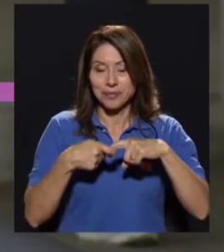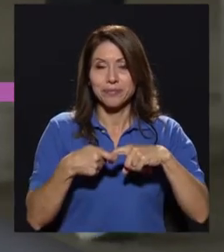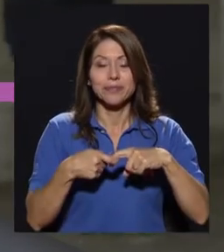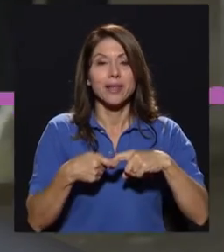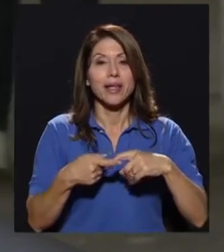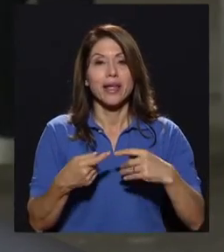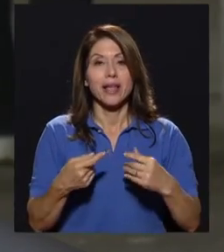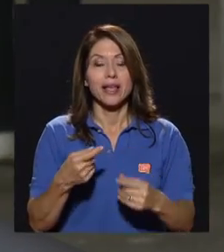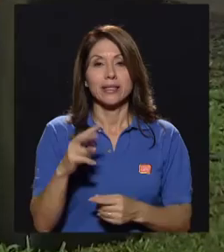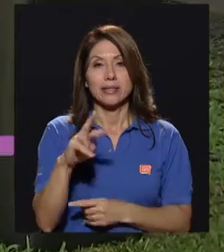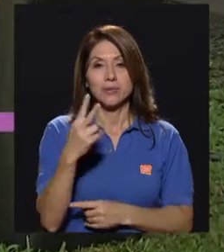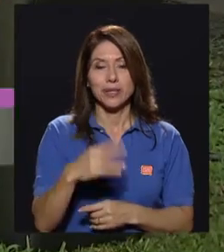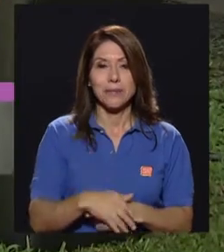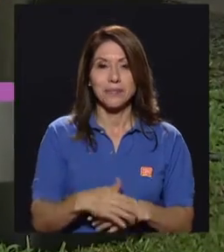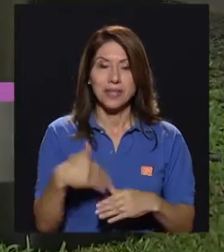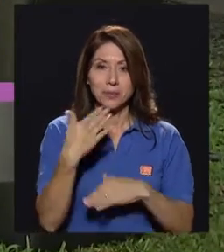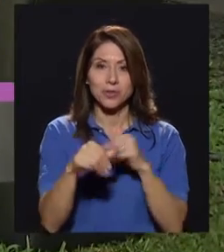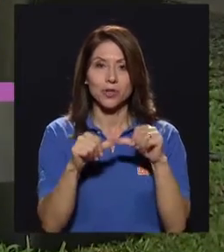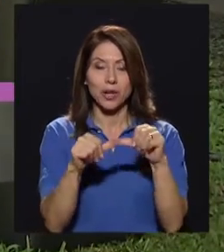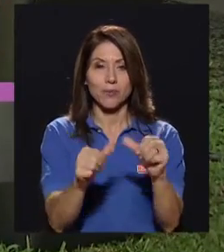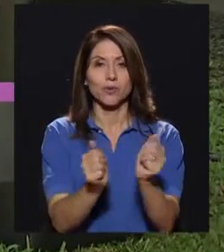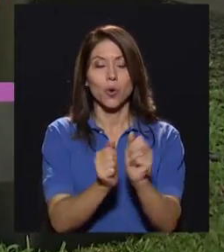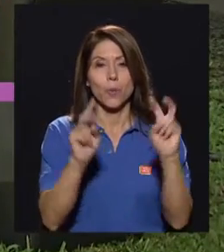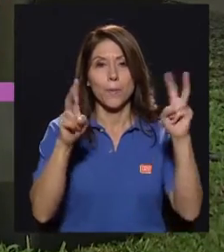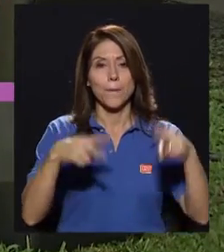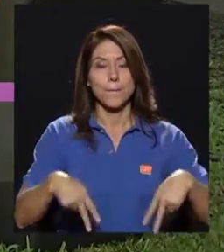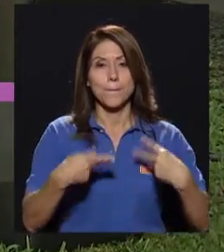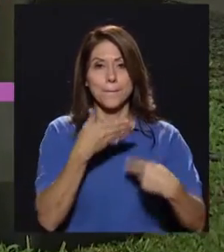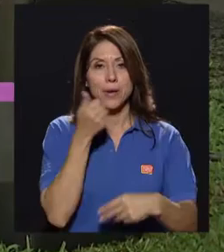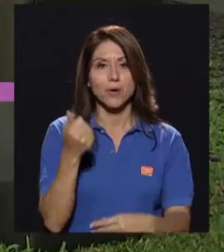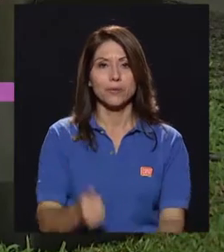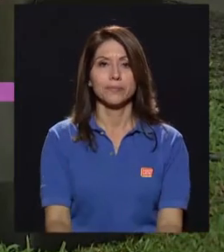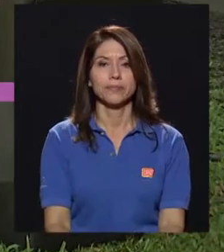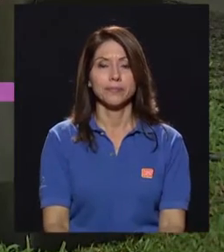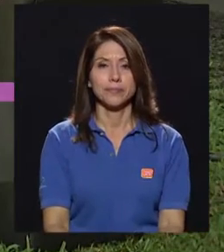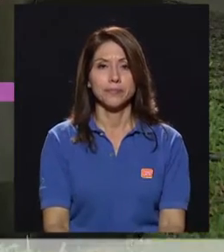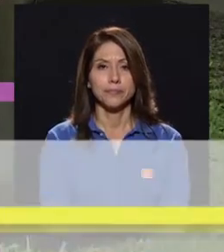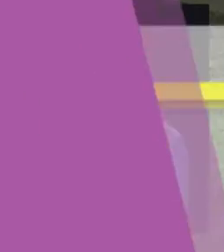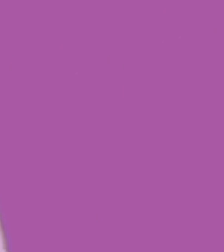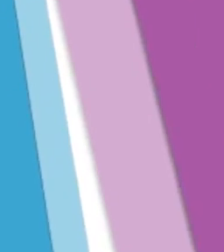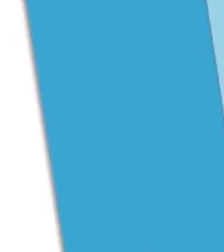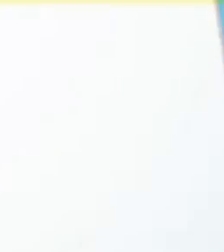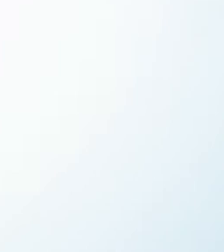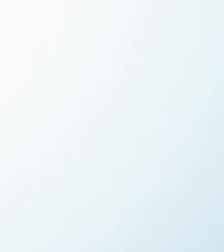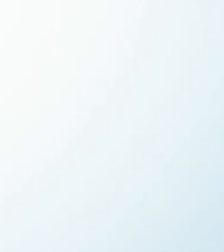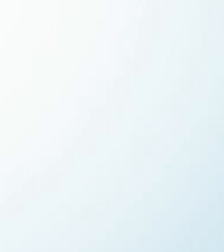para ir a una segunda pausa y ya regresamos con este tema tan importante.